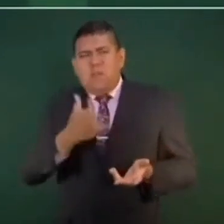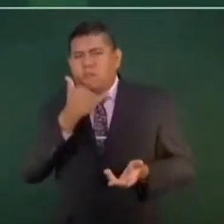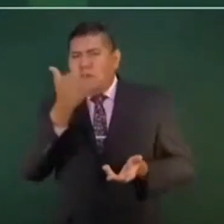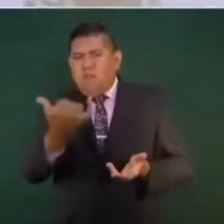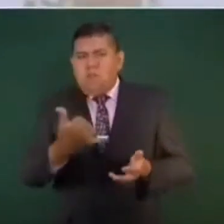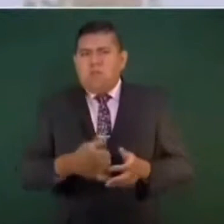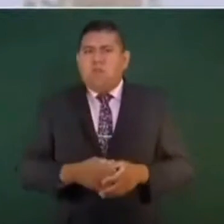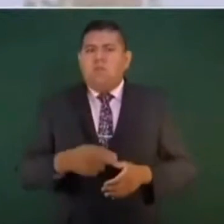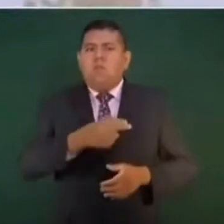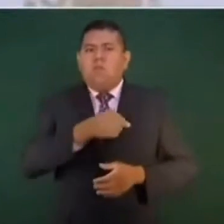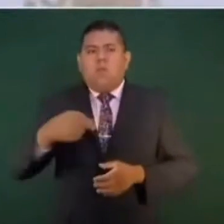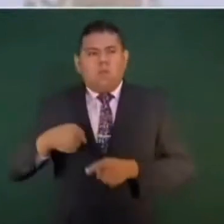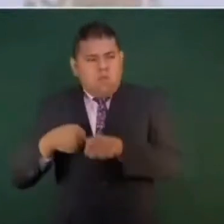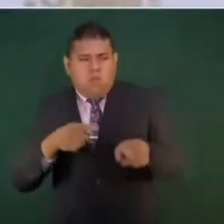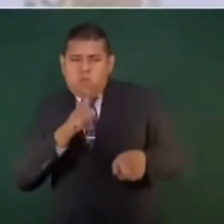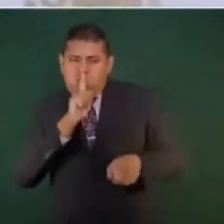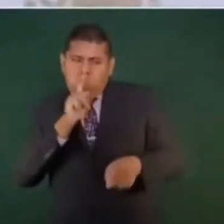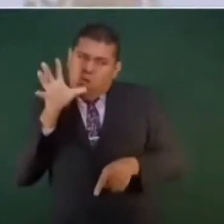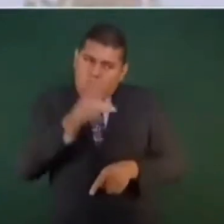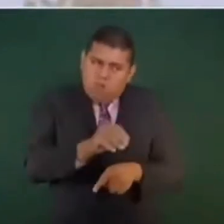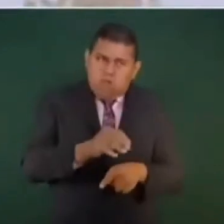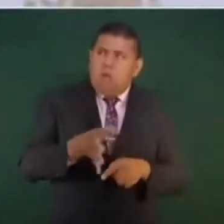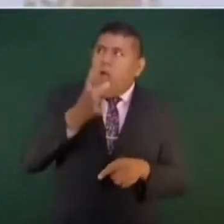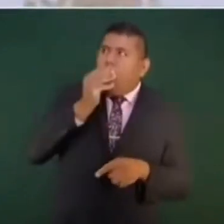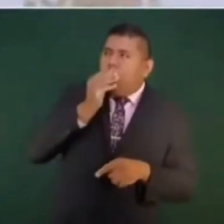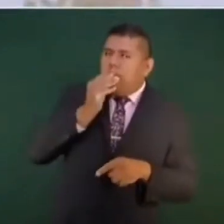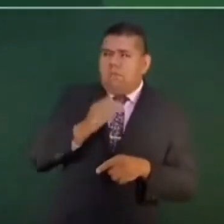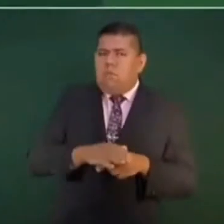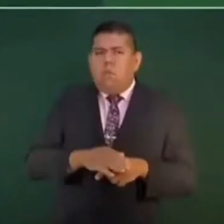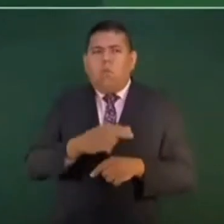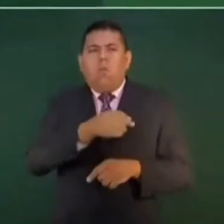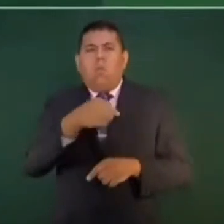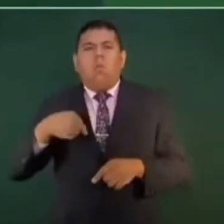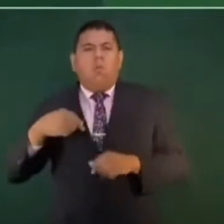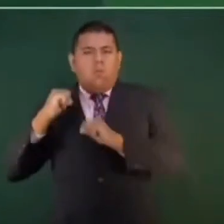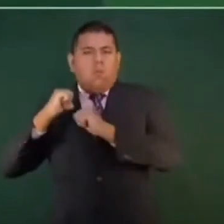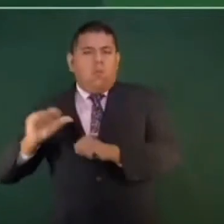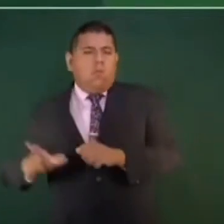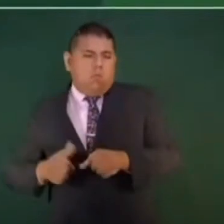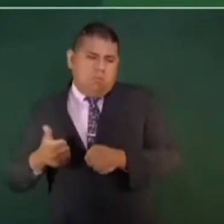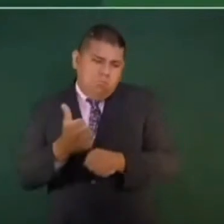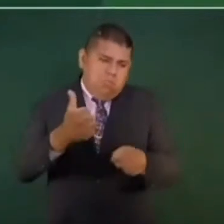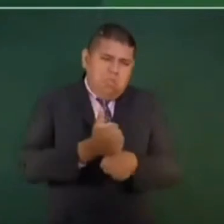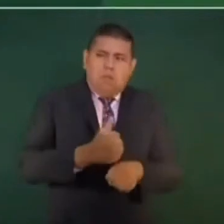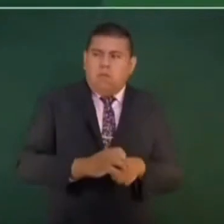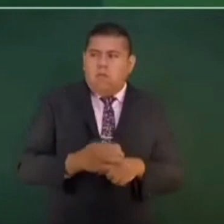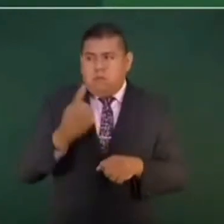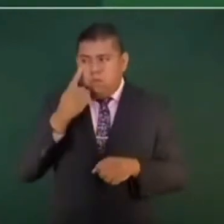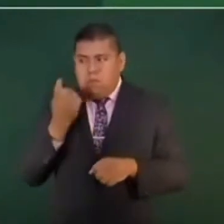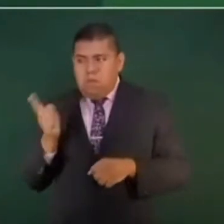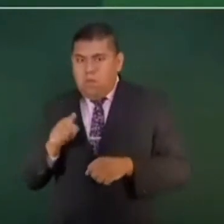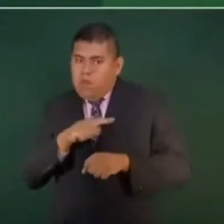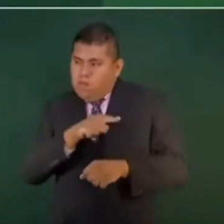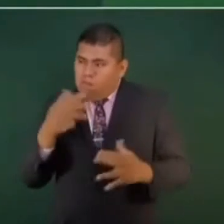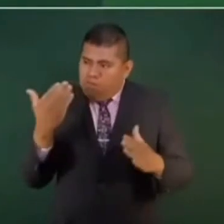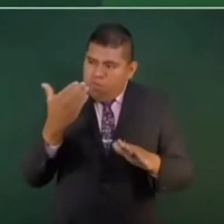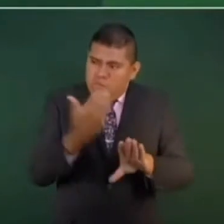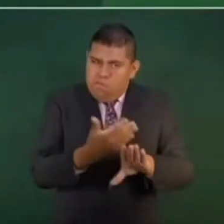no reprimimos nosotros no torturamos nosotros no ordenamos masacres